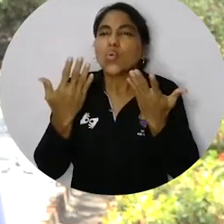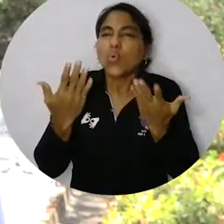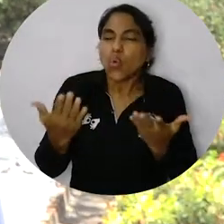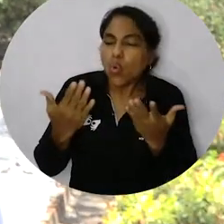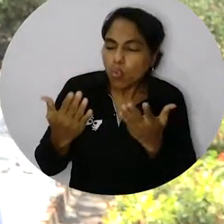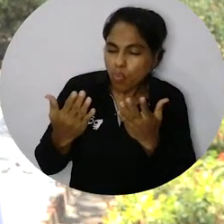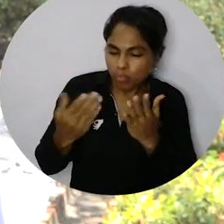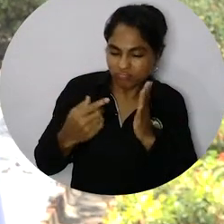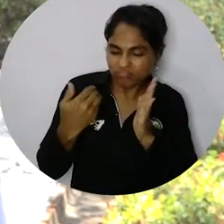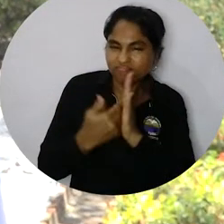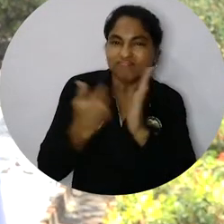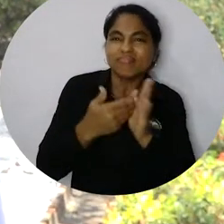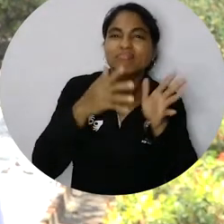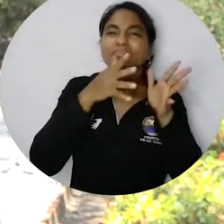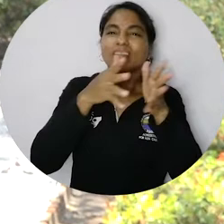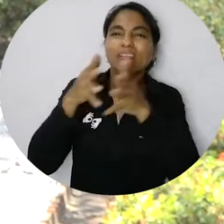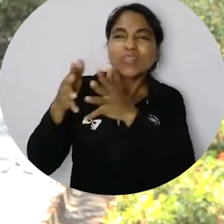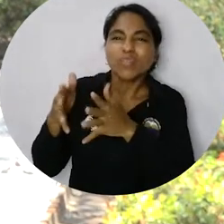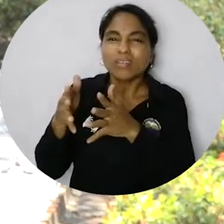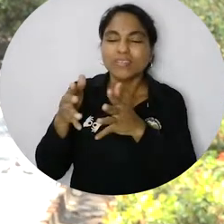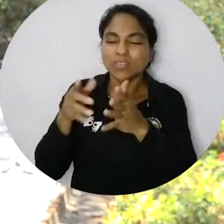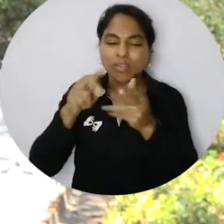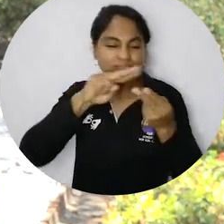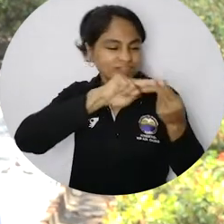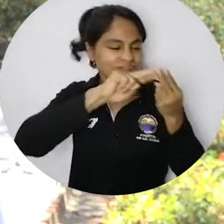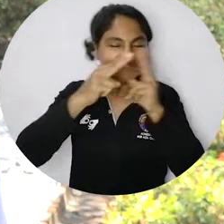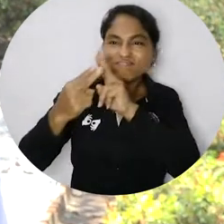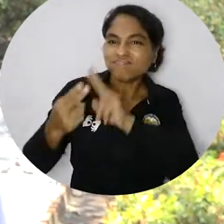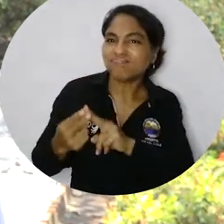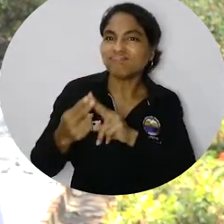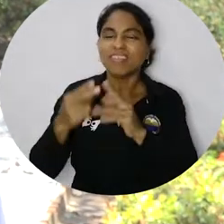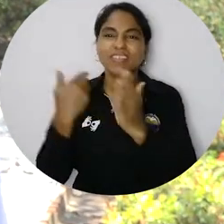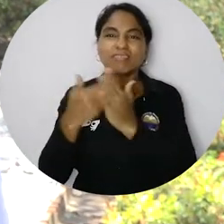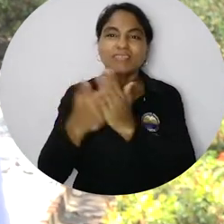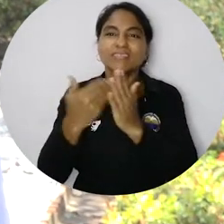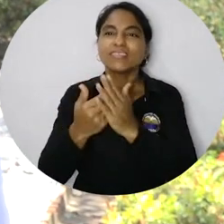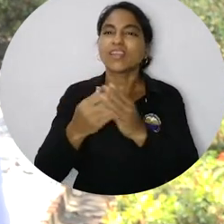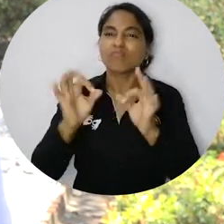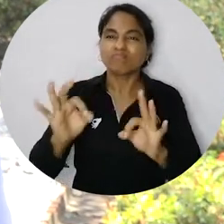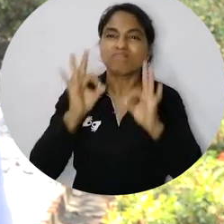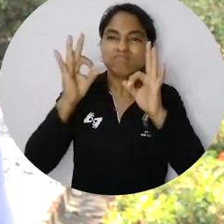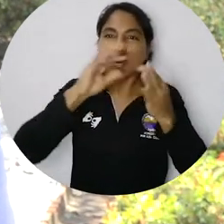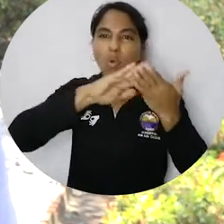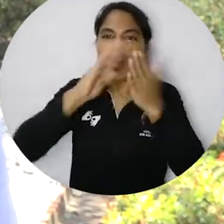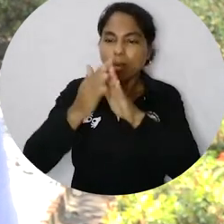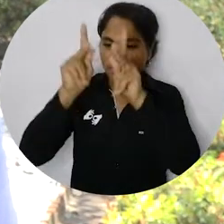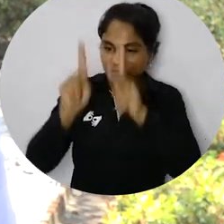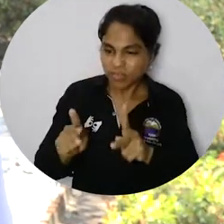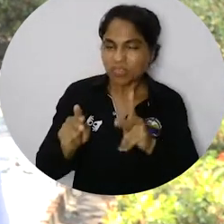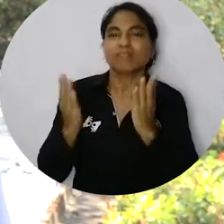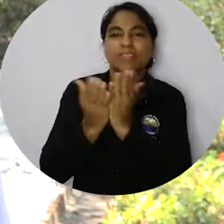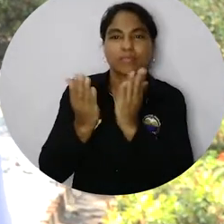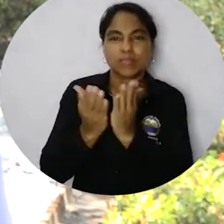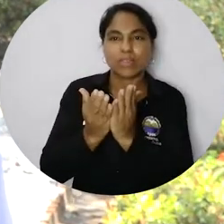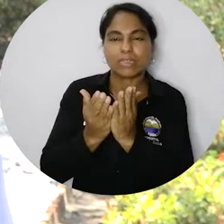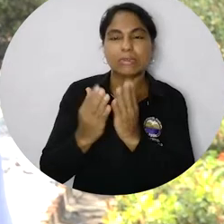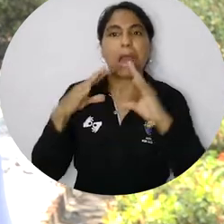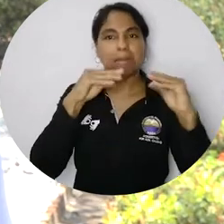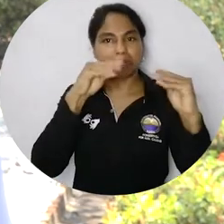Cómo lograr que esos resultados en la educación se transformen en resultados valiosos para las comunidades de donde están los estudiantes. Así que